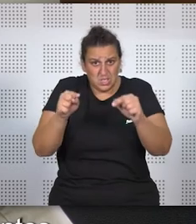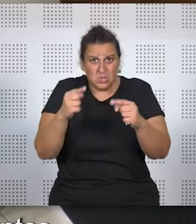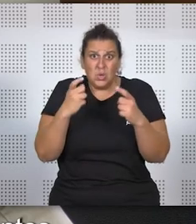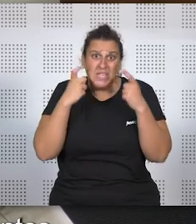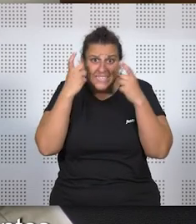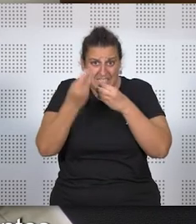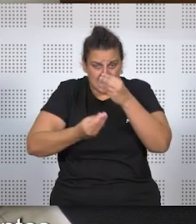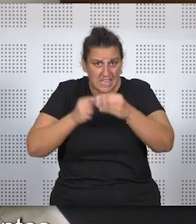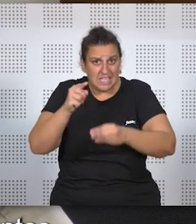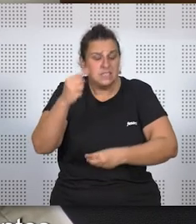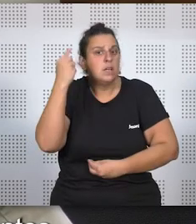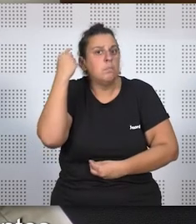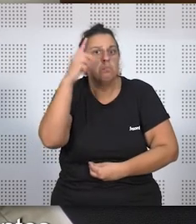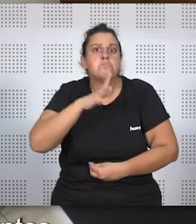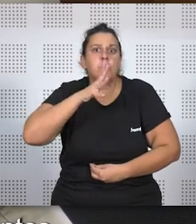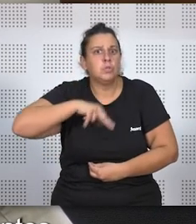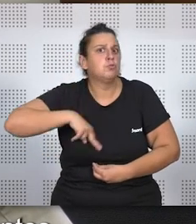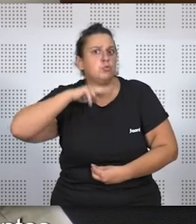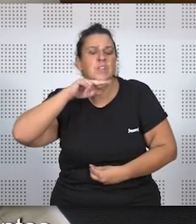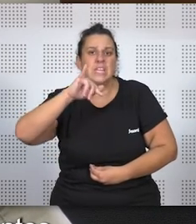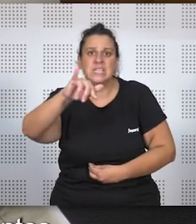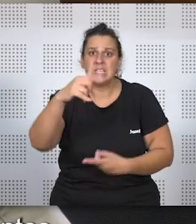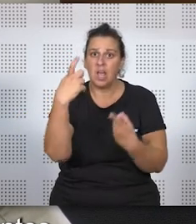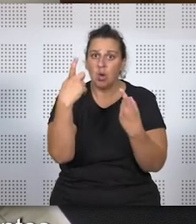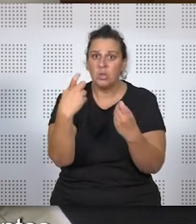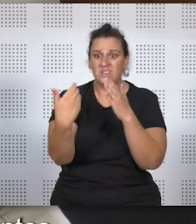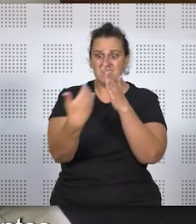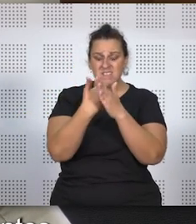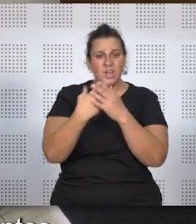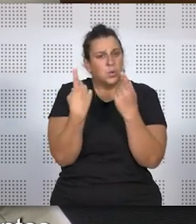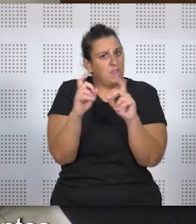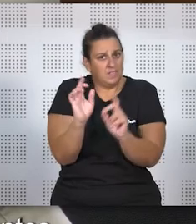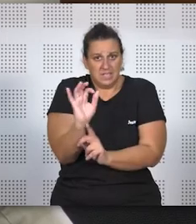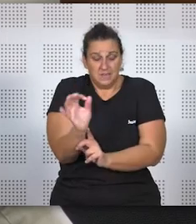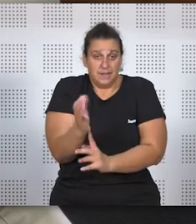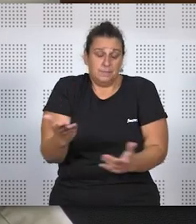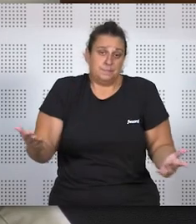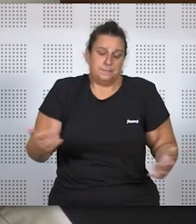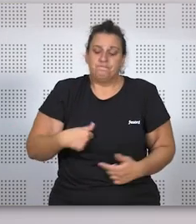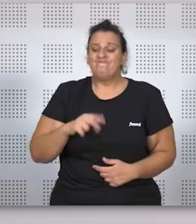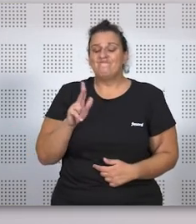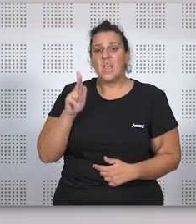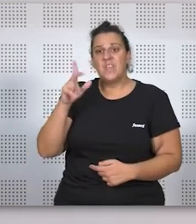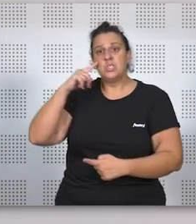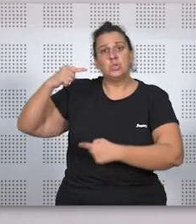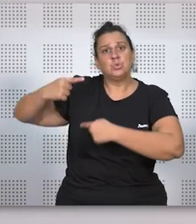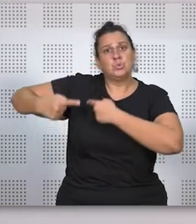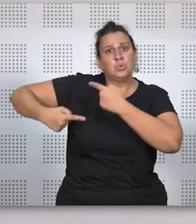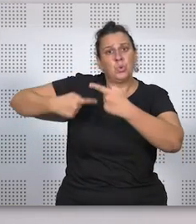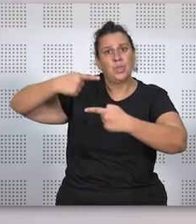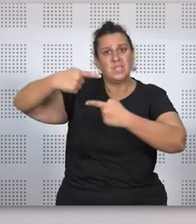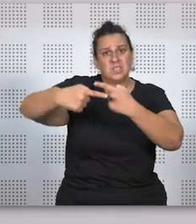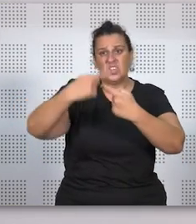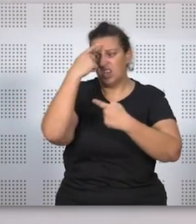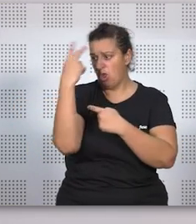va a intentar hacer esto, es porque tiene motivos suficientes, no hace falta que se justifique conmigo, pero bueno. El derecho de sucesiones, creo que